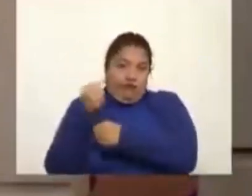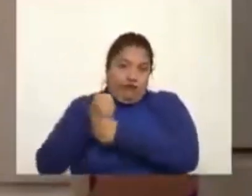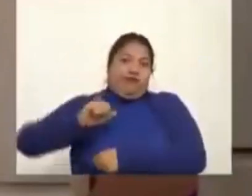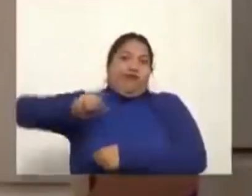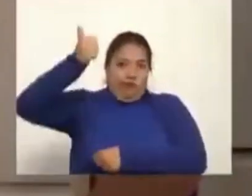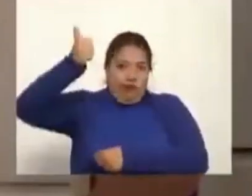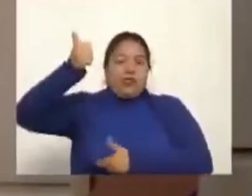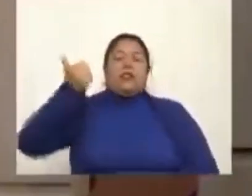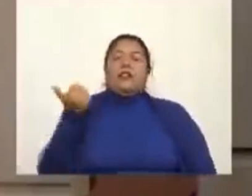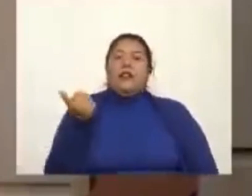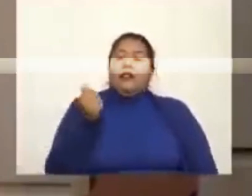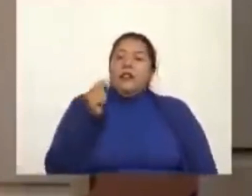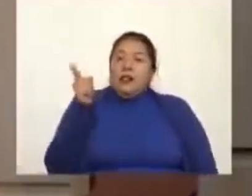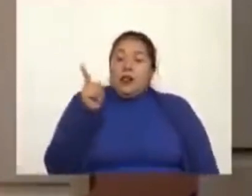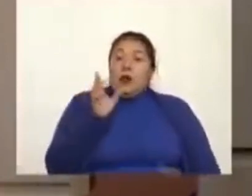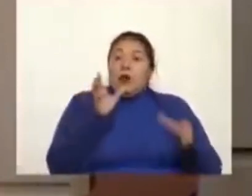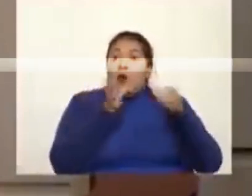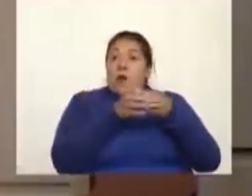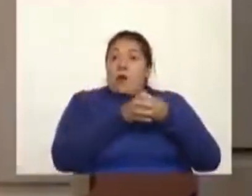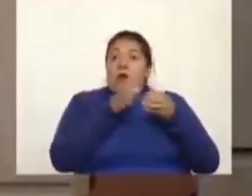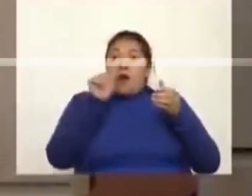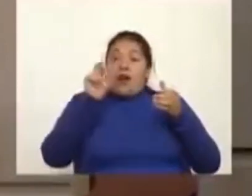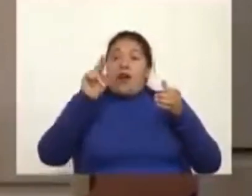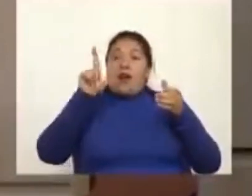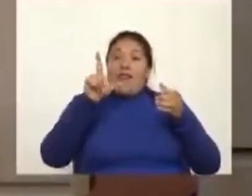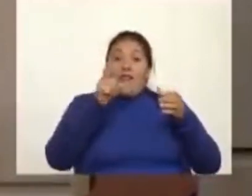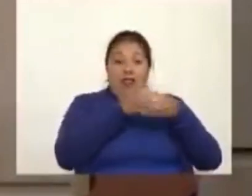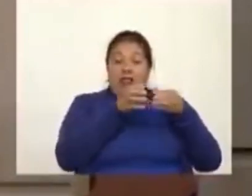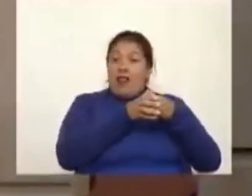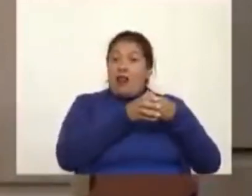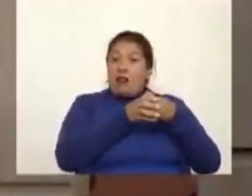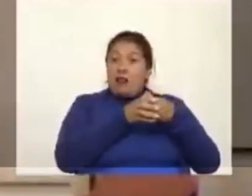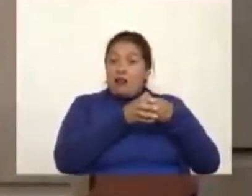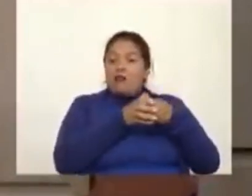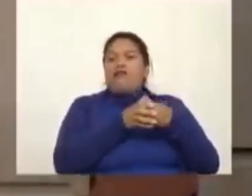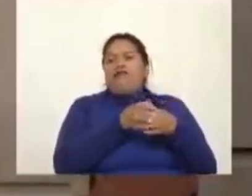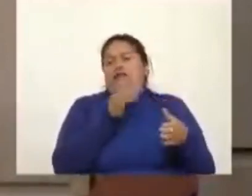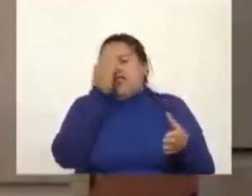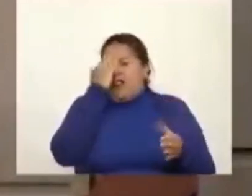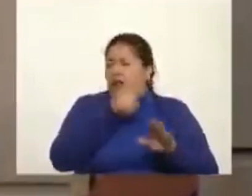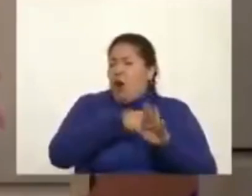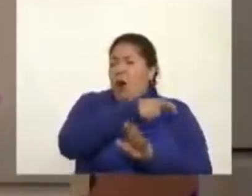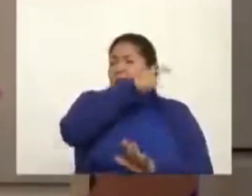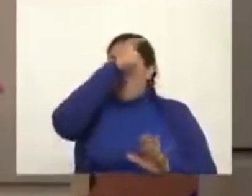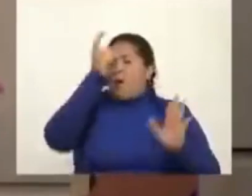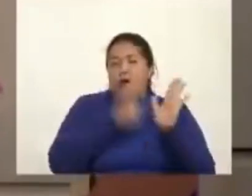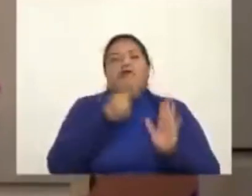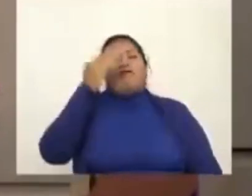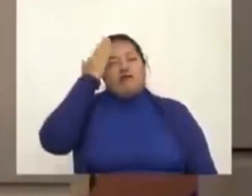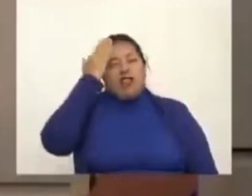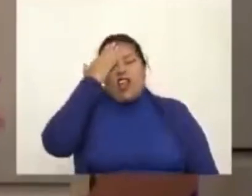que el Grupo Aval, todo, en su máxima expresión, conocía desde el principio